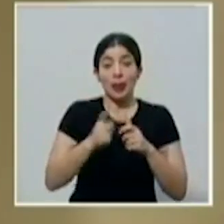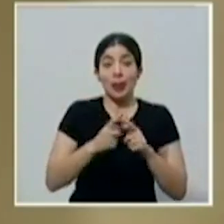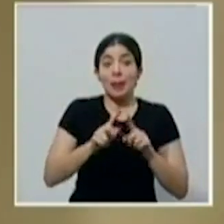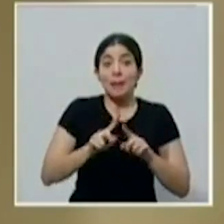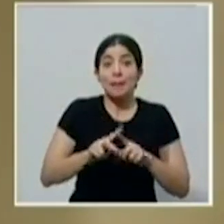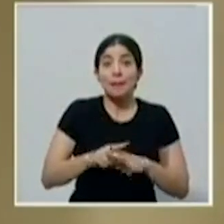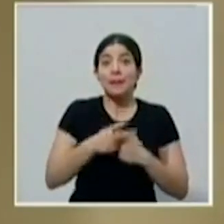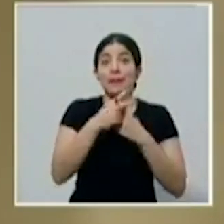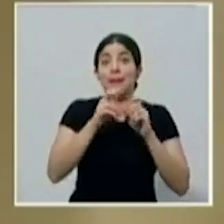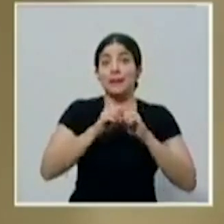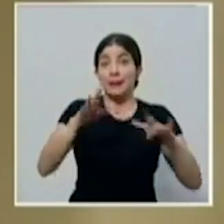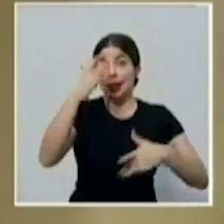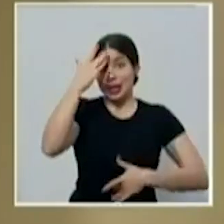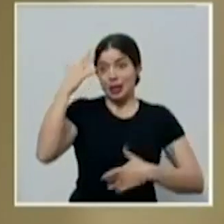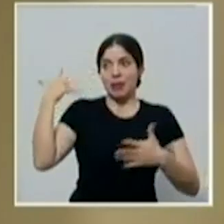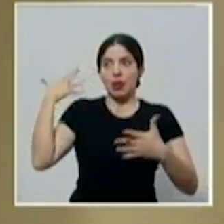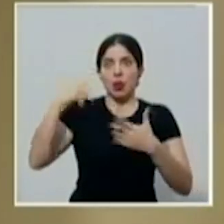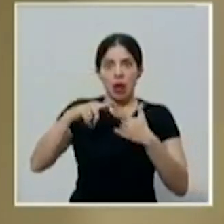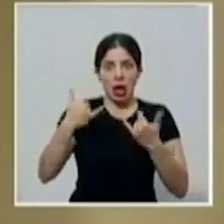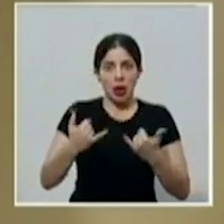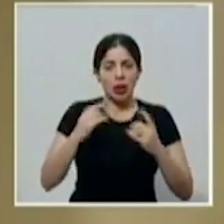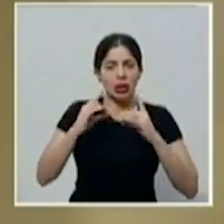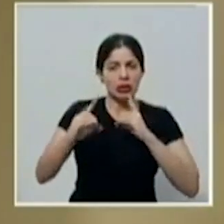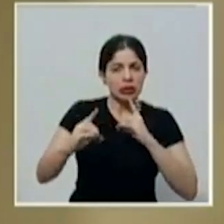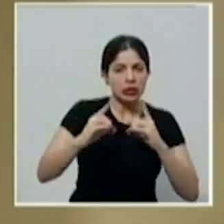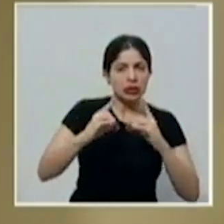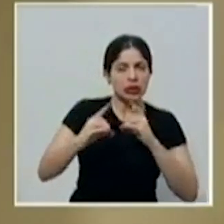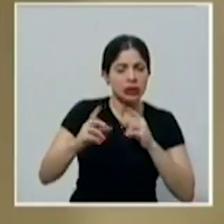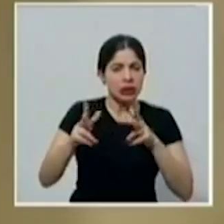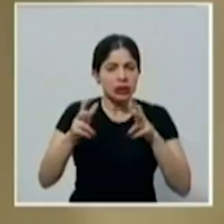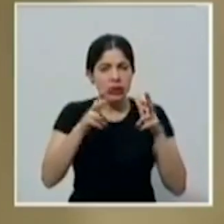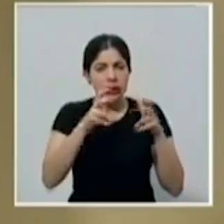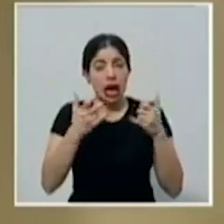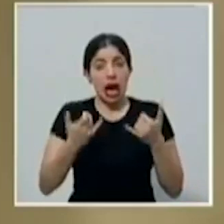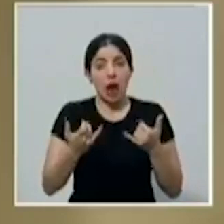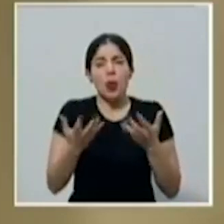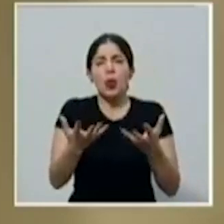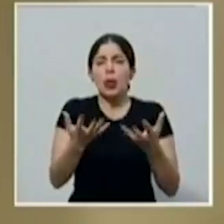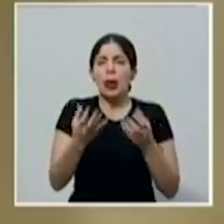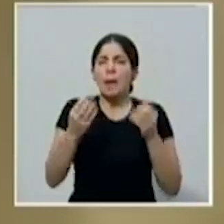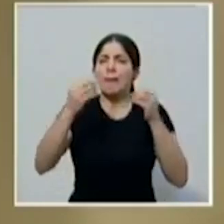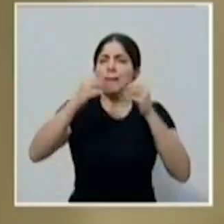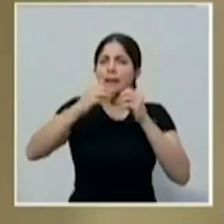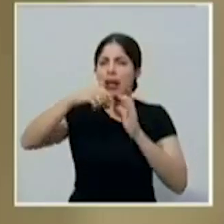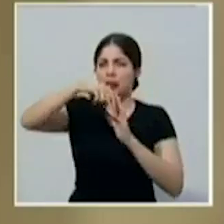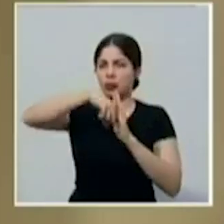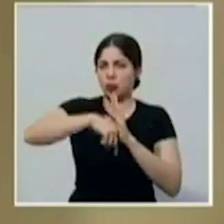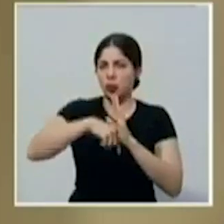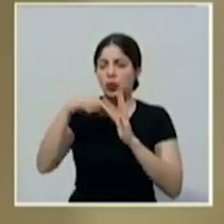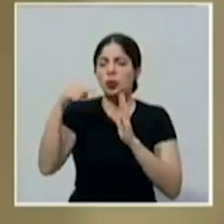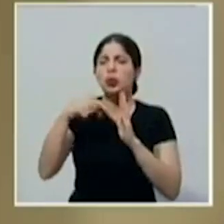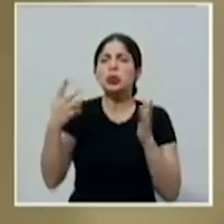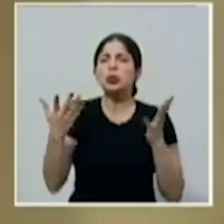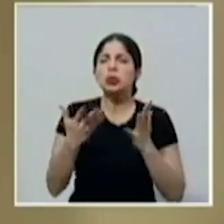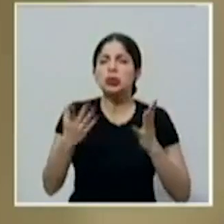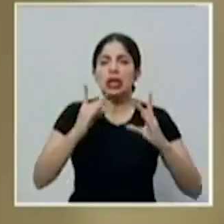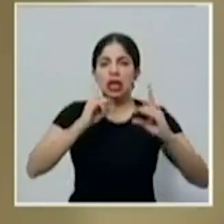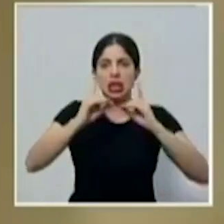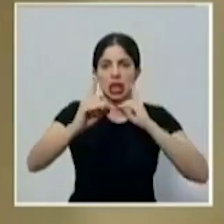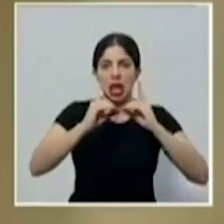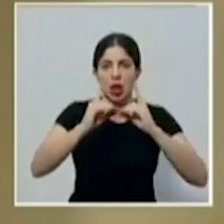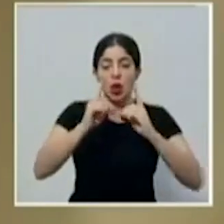pandemia. Y hoy quisiéramos profundizar de manera que podamos dialogar, no solamente